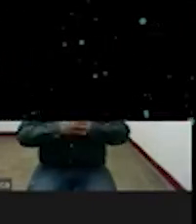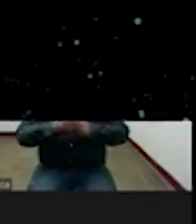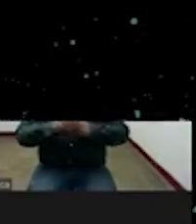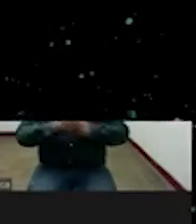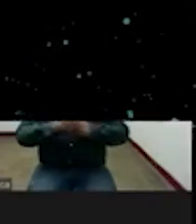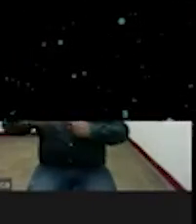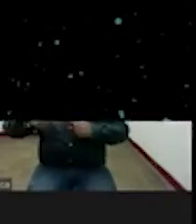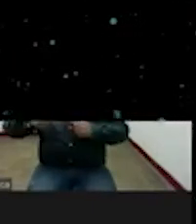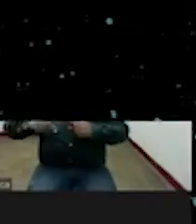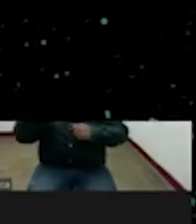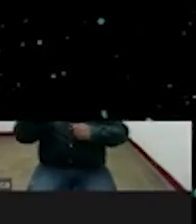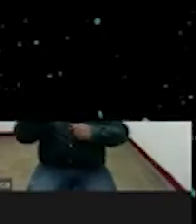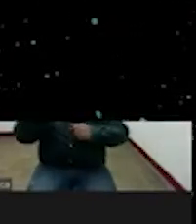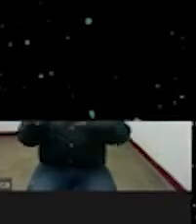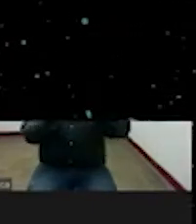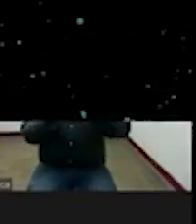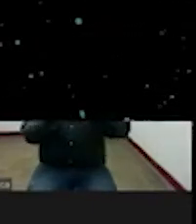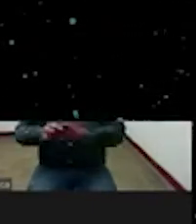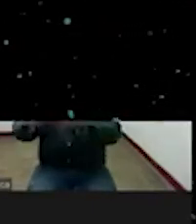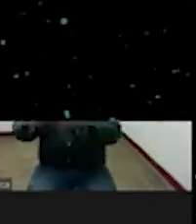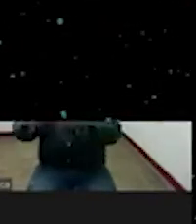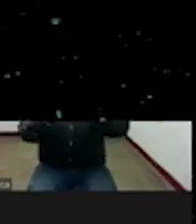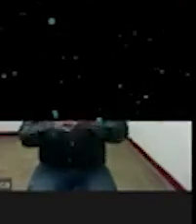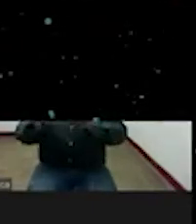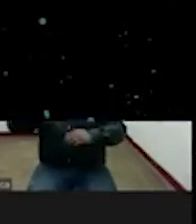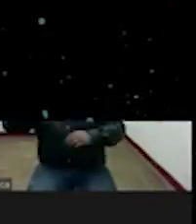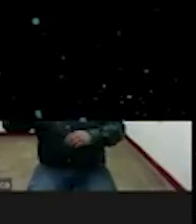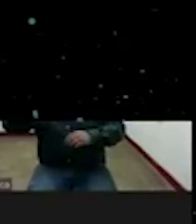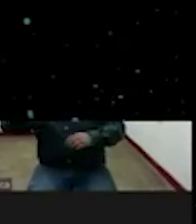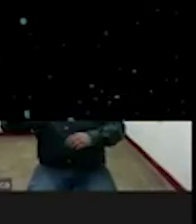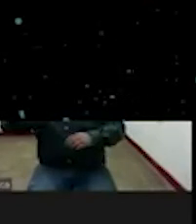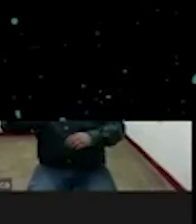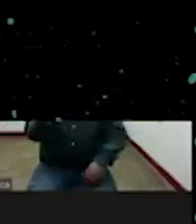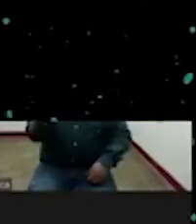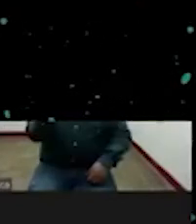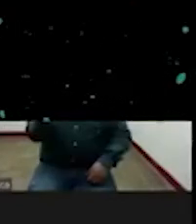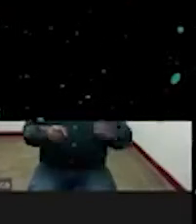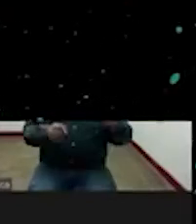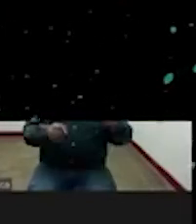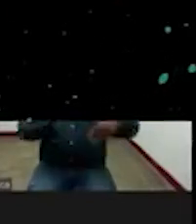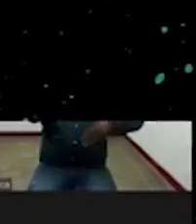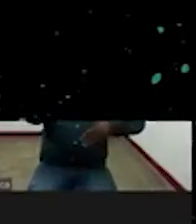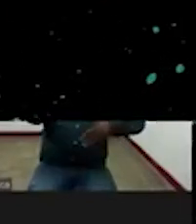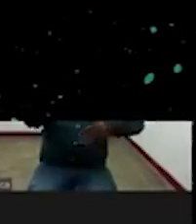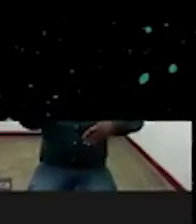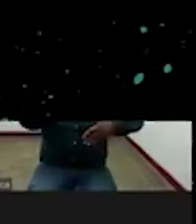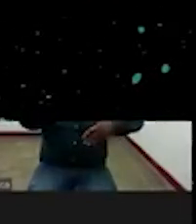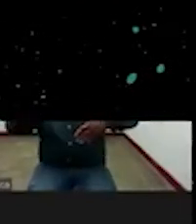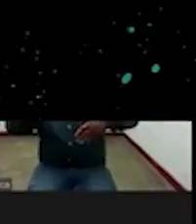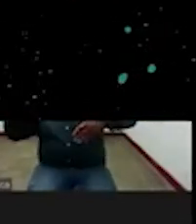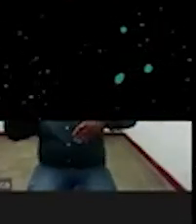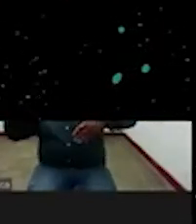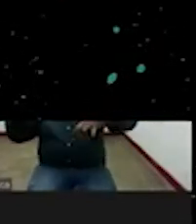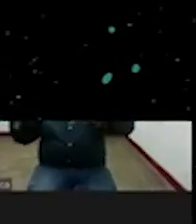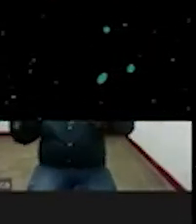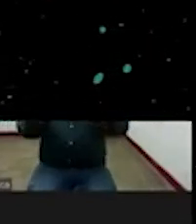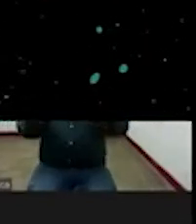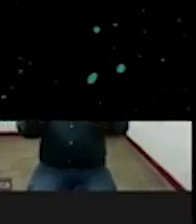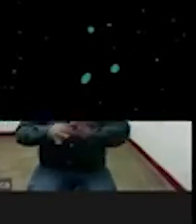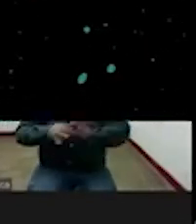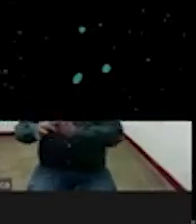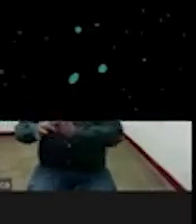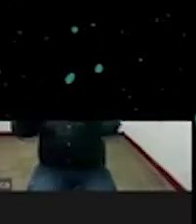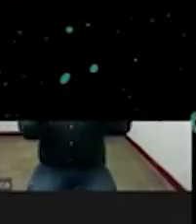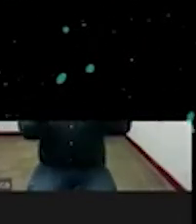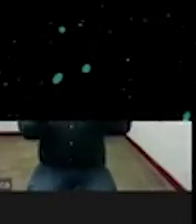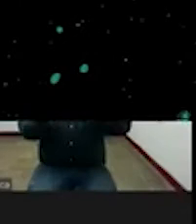unión de unos tres con de los tres continentes no esto fue también lo que lo que se le conoce como el nombre del comercio